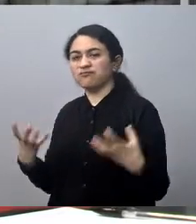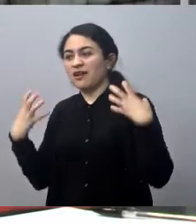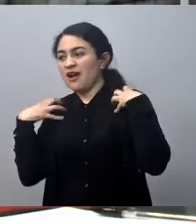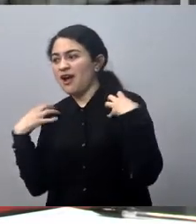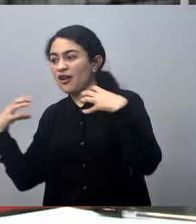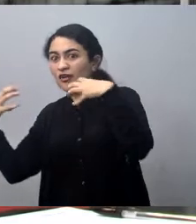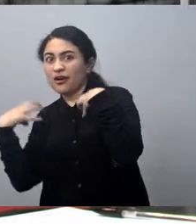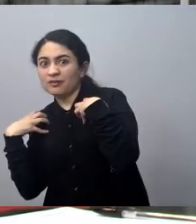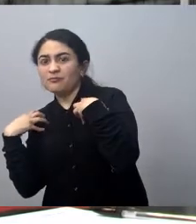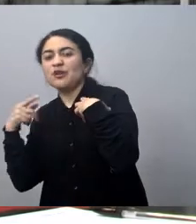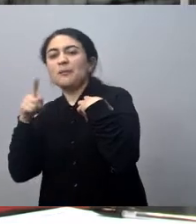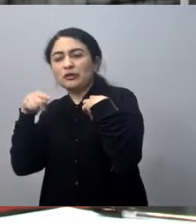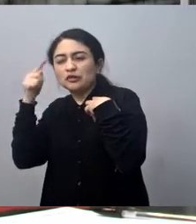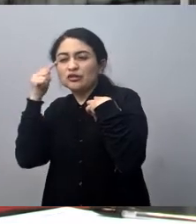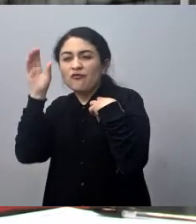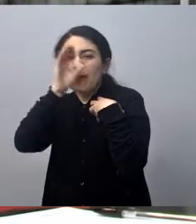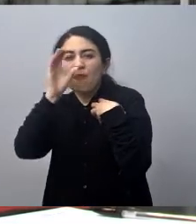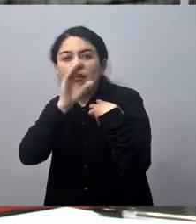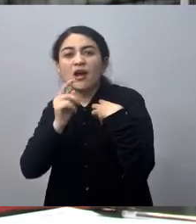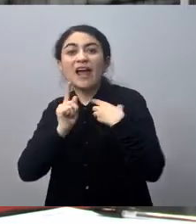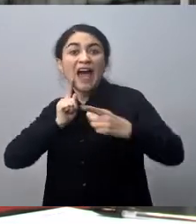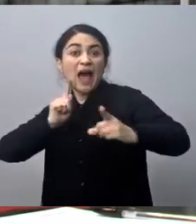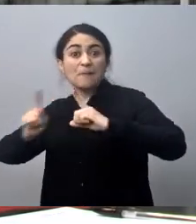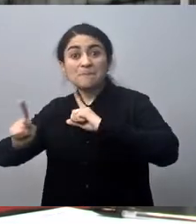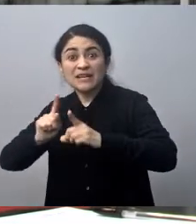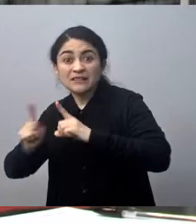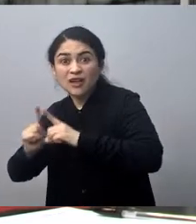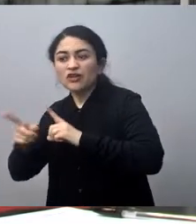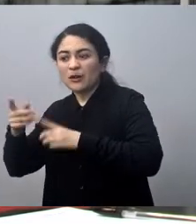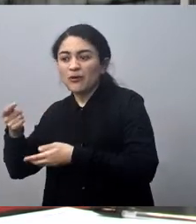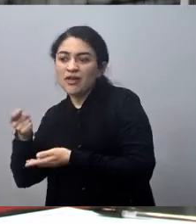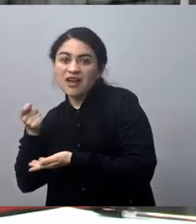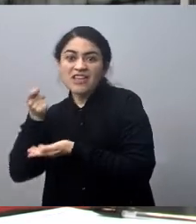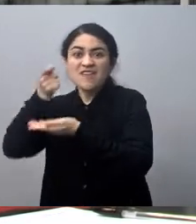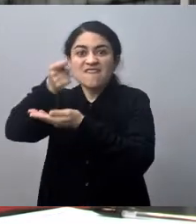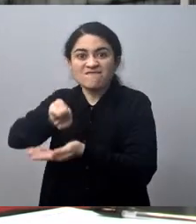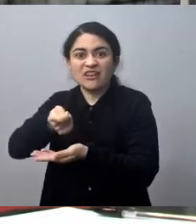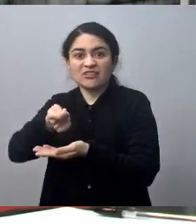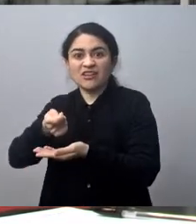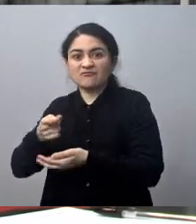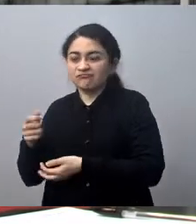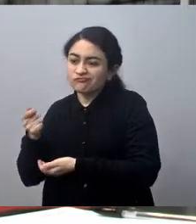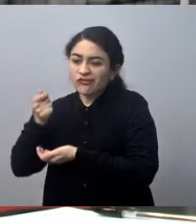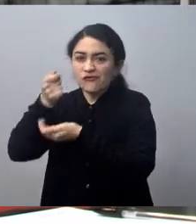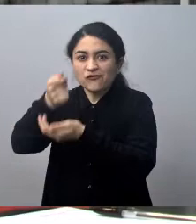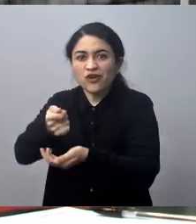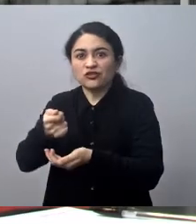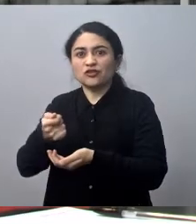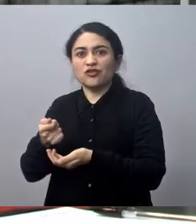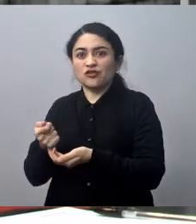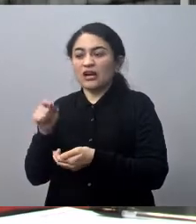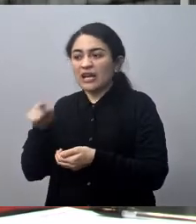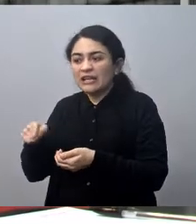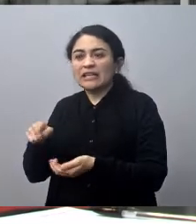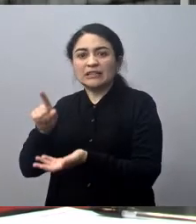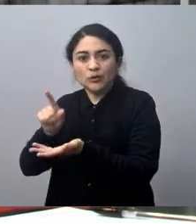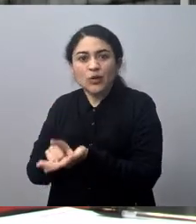es buscar un administrador que venga y pueda invertir también en este lugar por esta cantidad de tiempo,